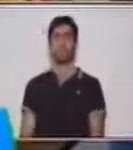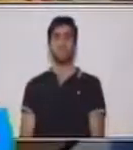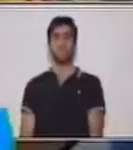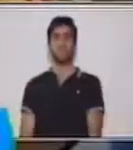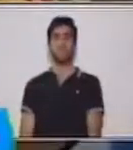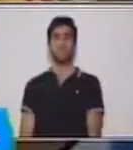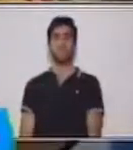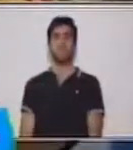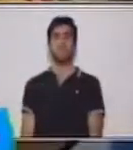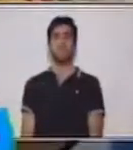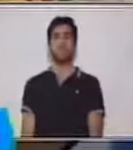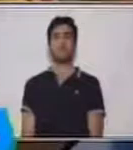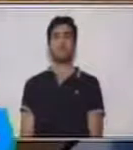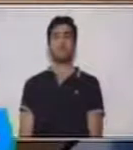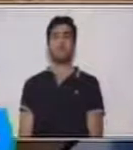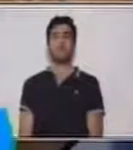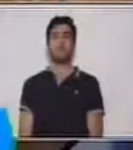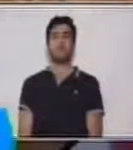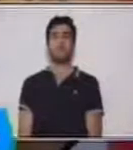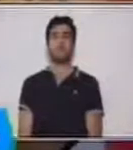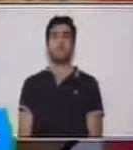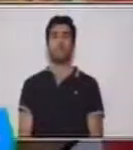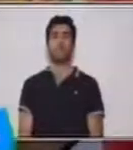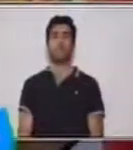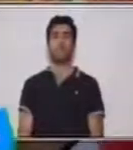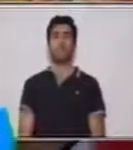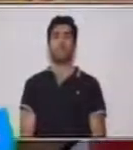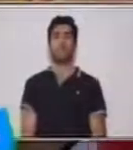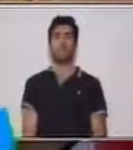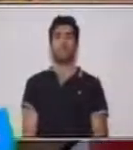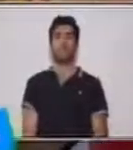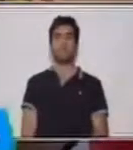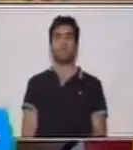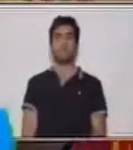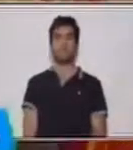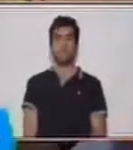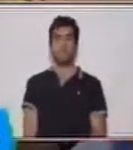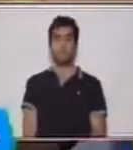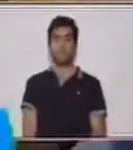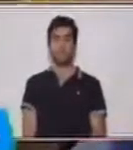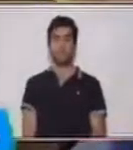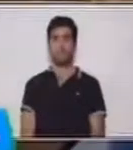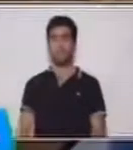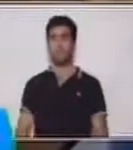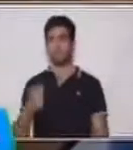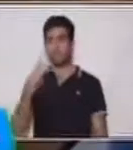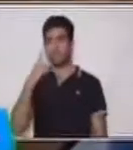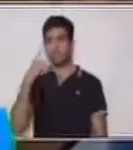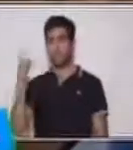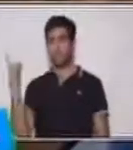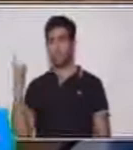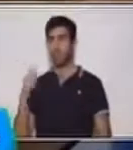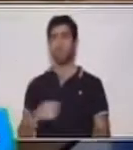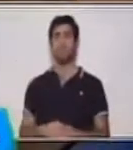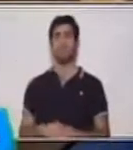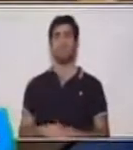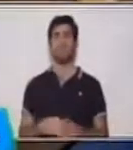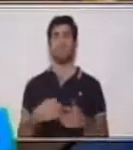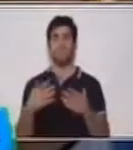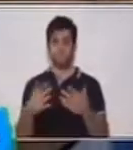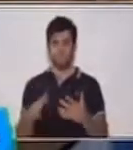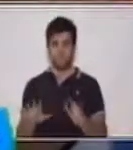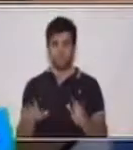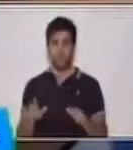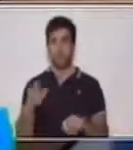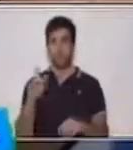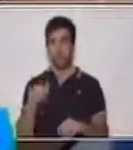Excelente, cuatro puntos. Uno, dos, tres, cuatro, diez más cuatro, catorce. Vamos ahora con